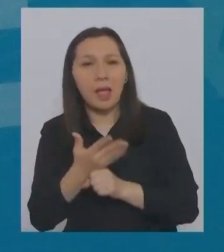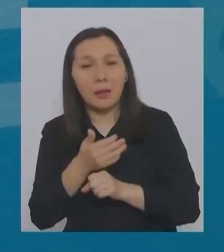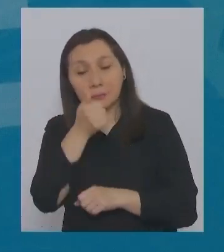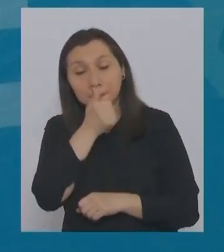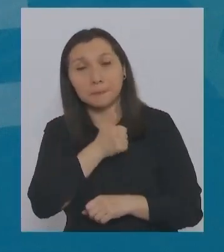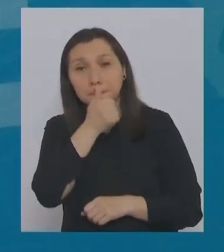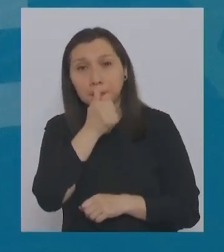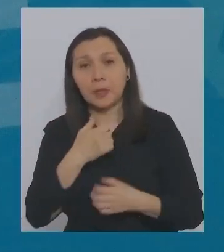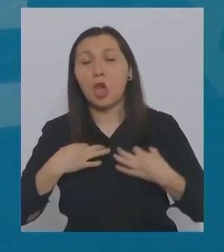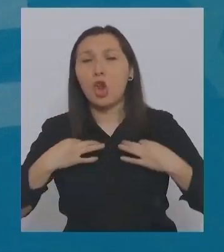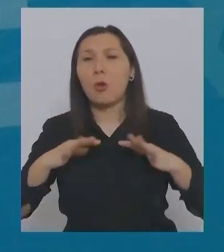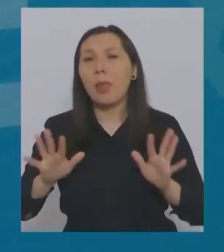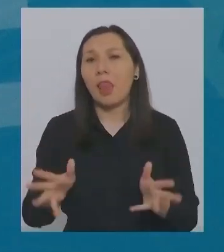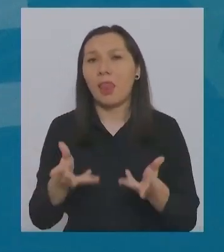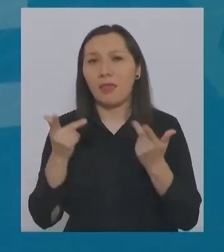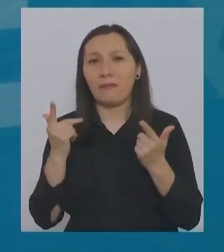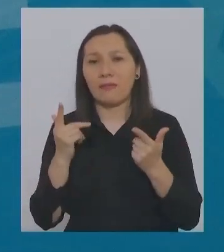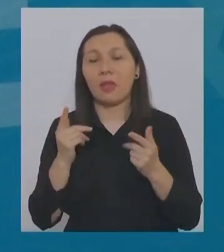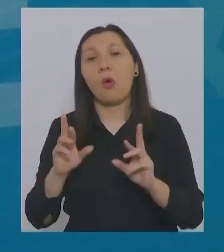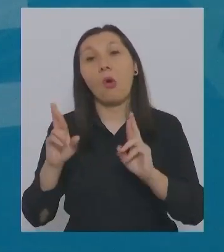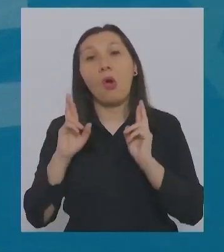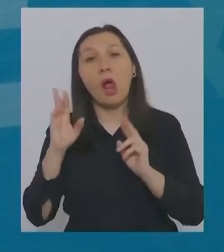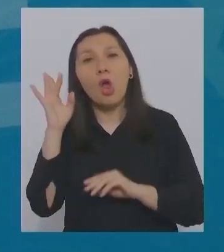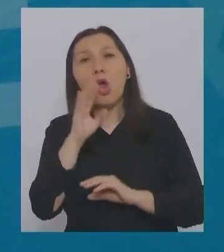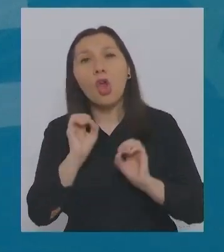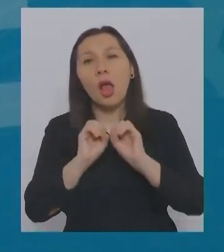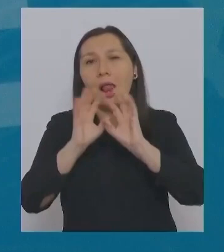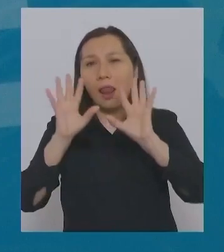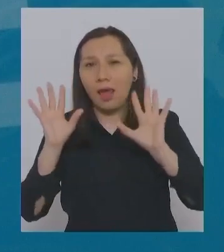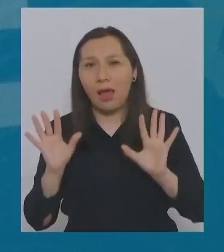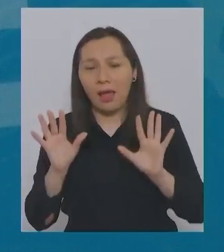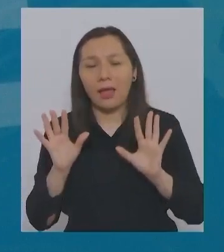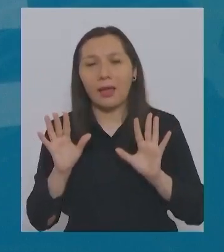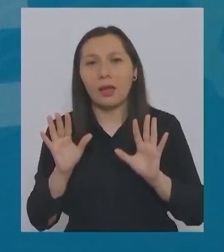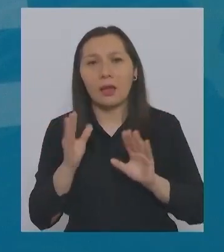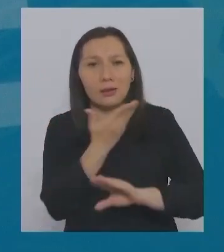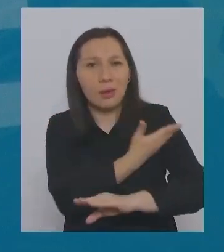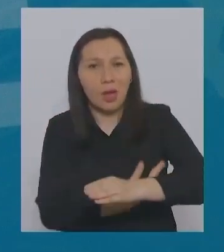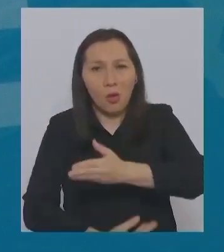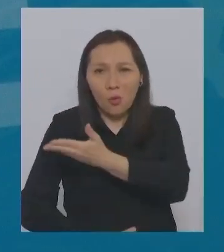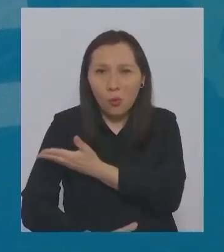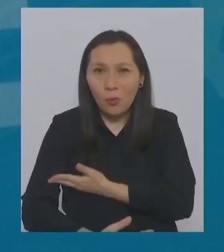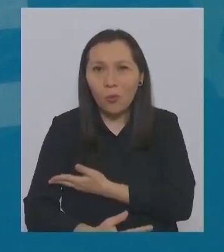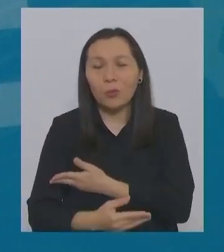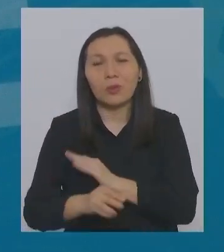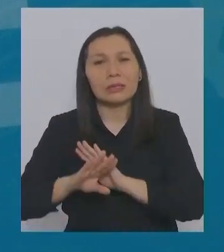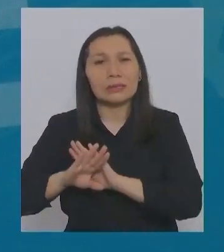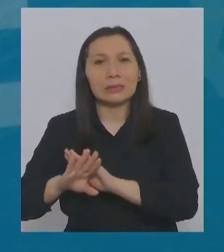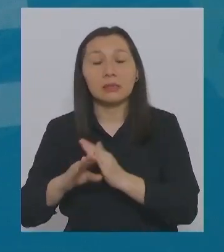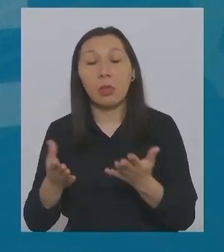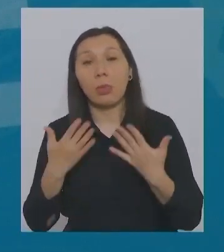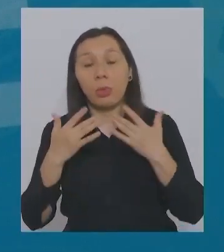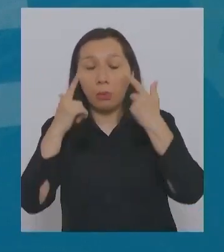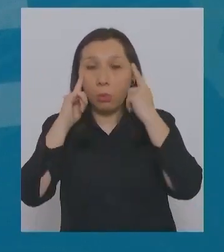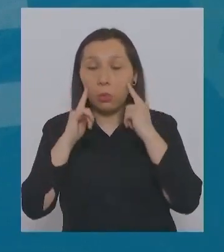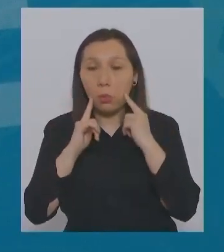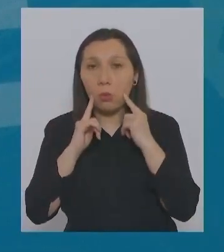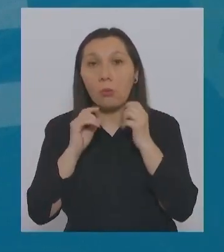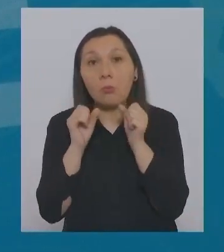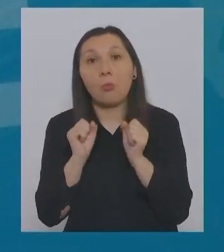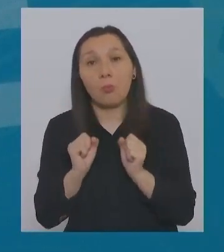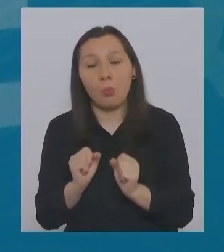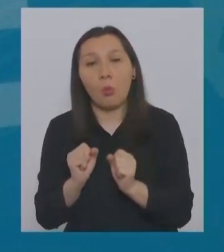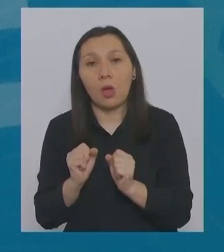paciencia. Ir con ropa liviana, ojalá de colores claros, manga corta. Evitar el exceso de calor, porque